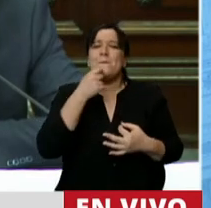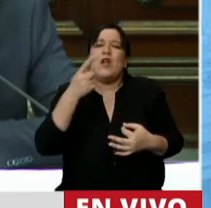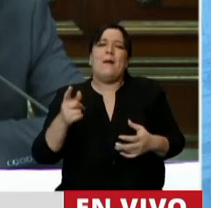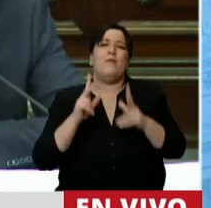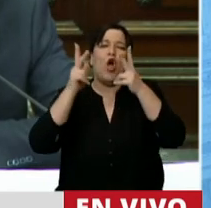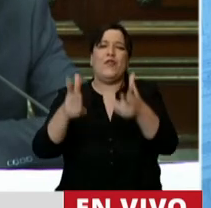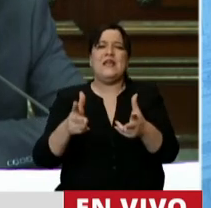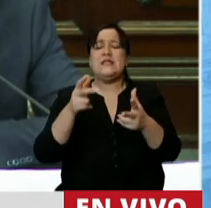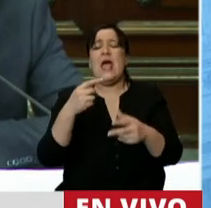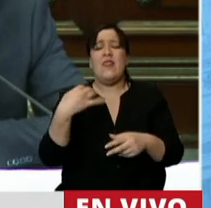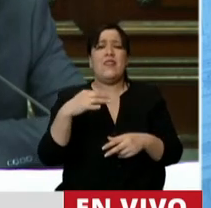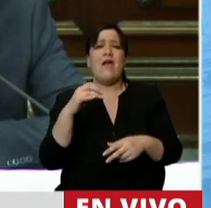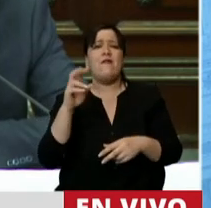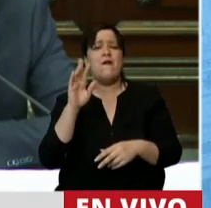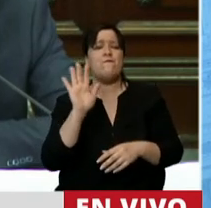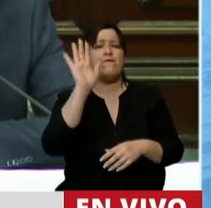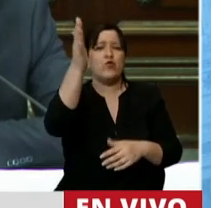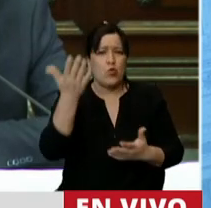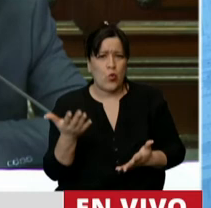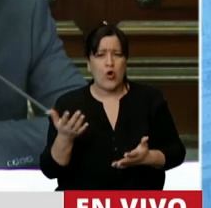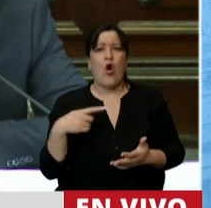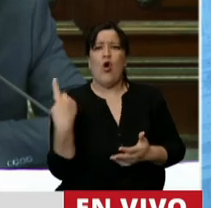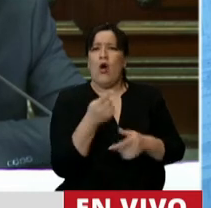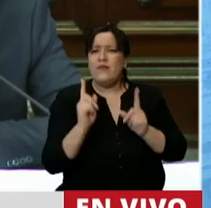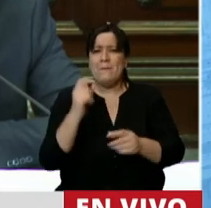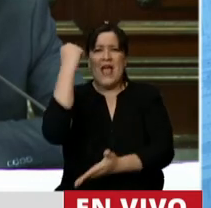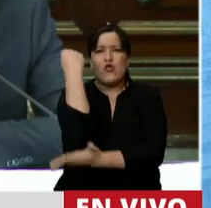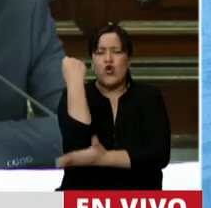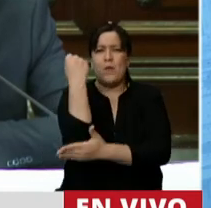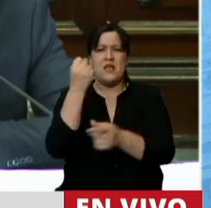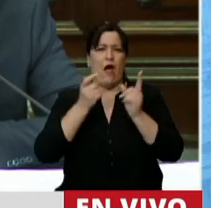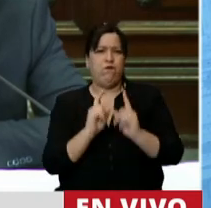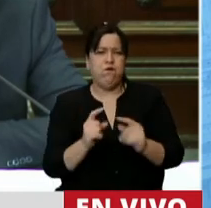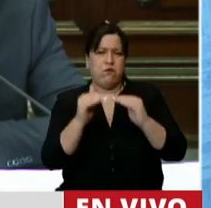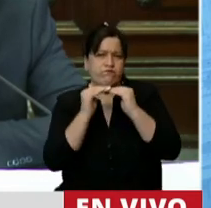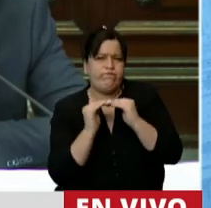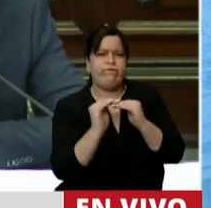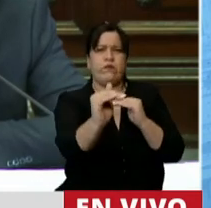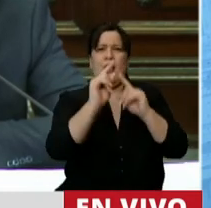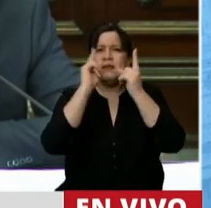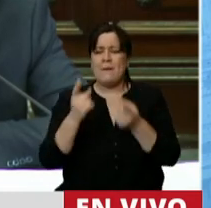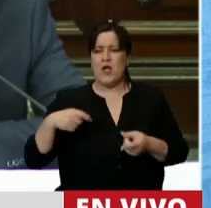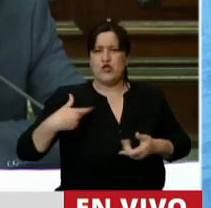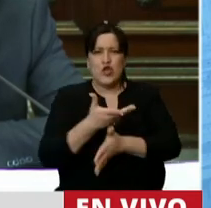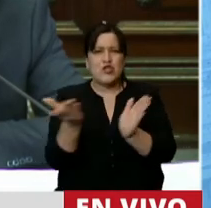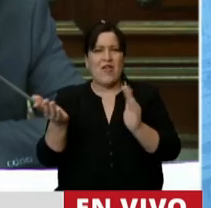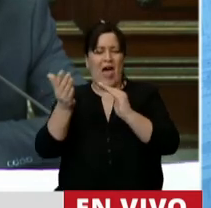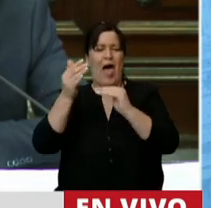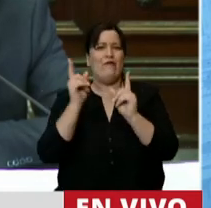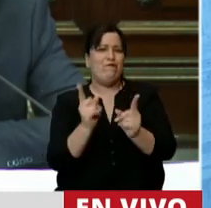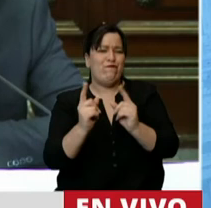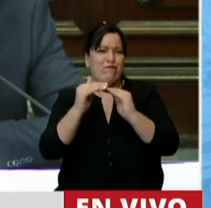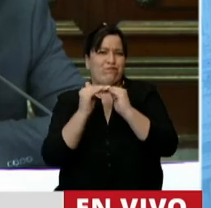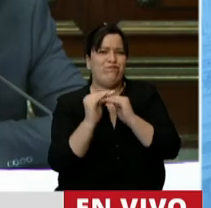pilares hacia el futuro. Que es la sustentabilidad económica. La sustentabilidad social. La